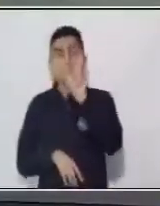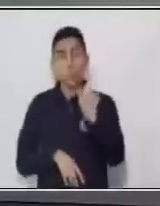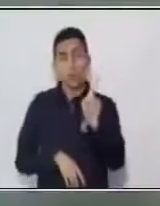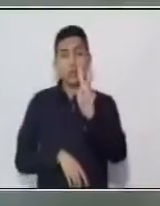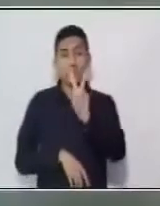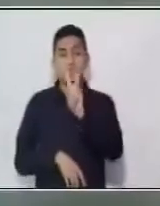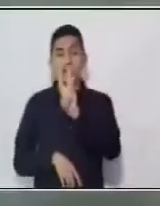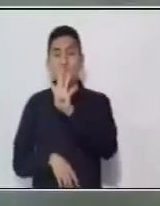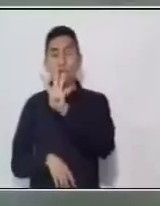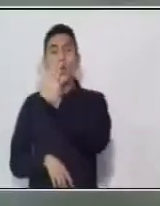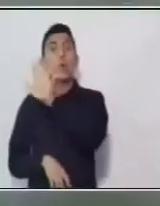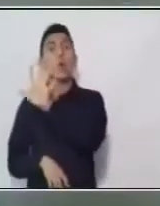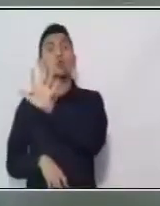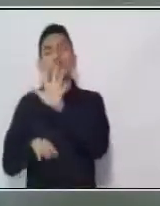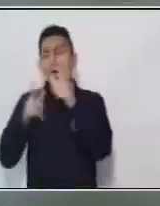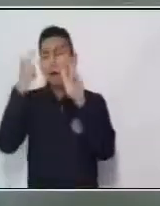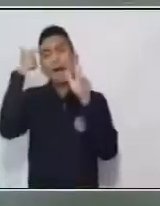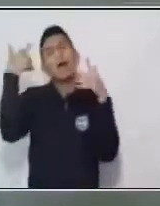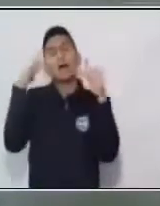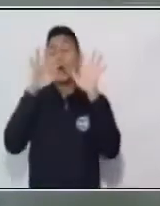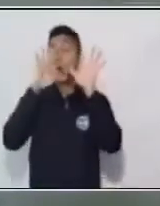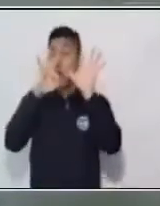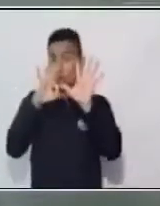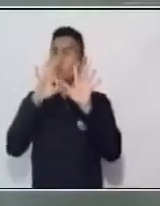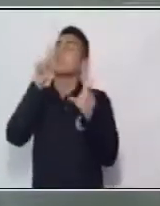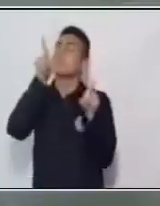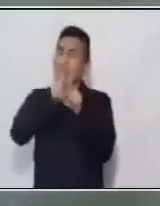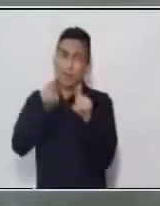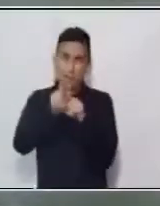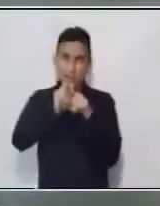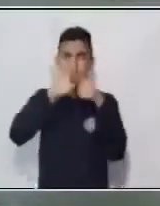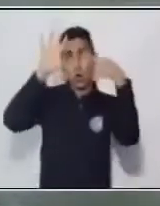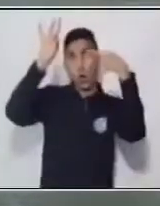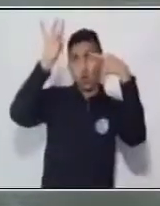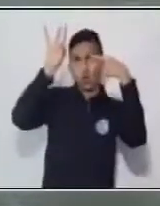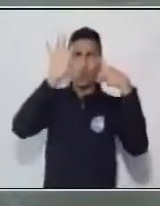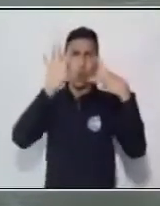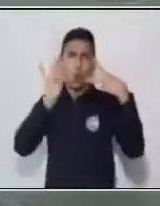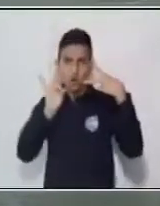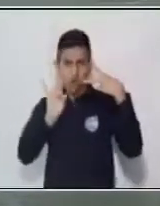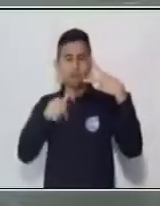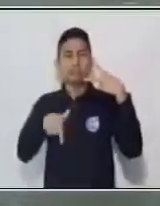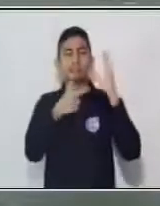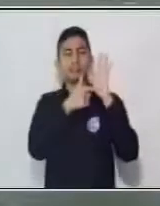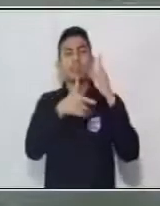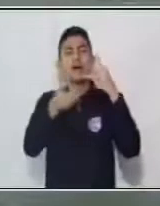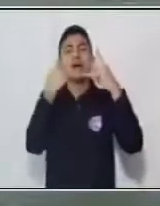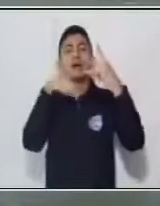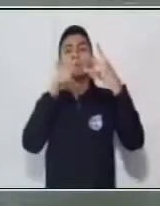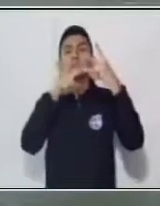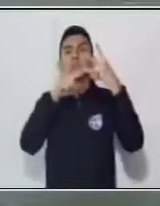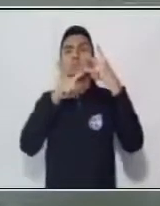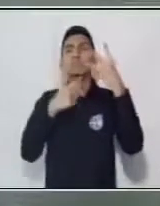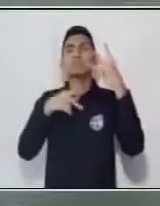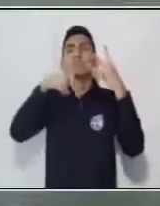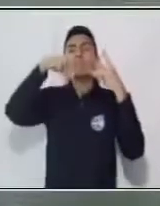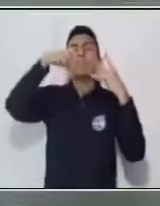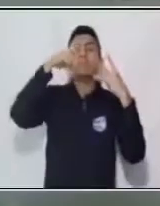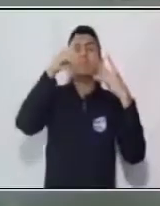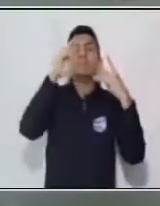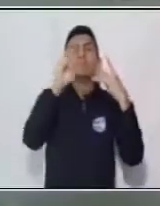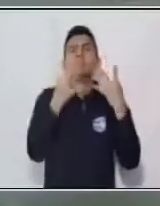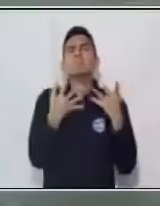seis, siete y ocho. Excelente. Él también tiene ocho quintales. Ahora vamos a contar cuántos tiene Pedro.